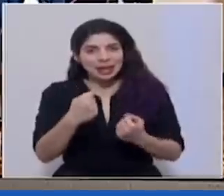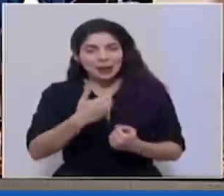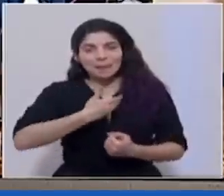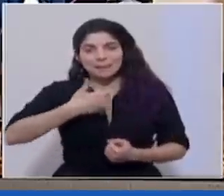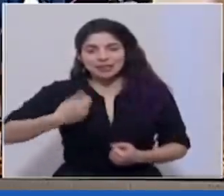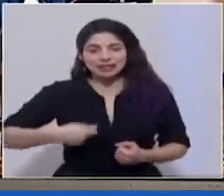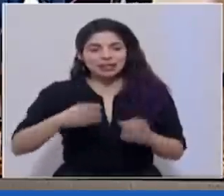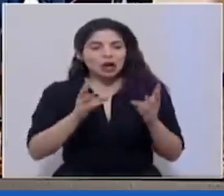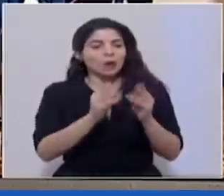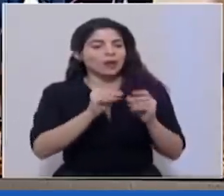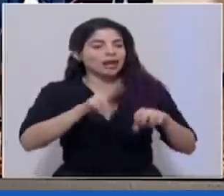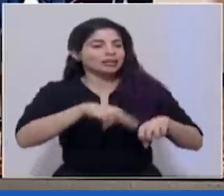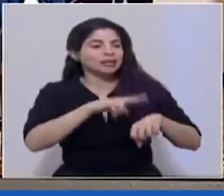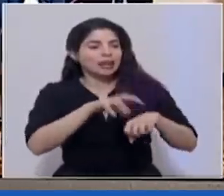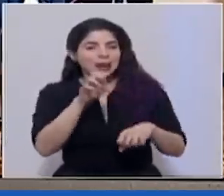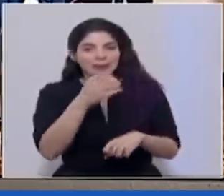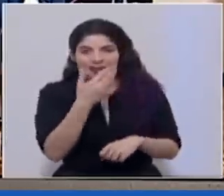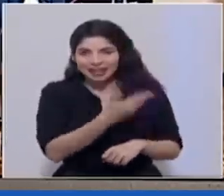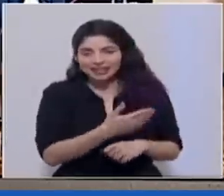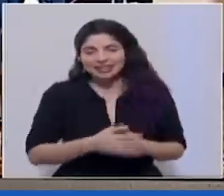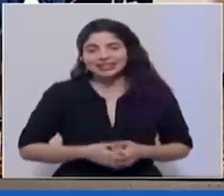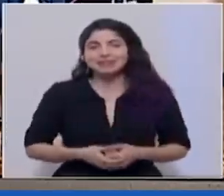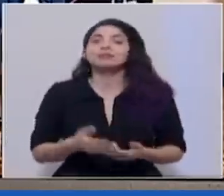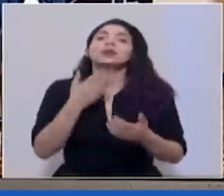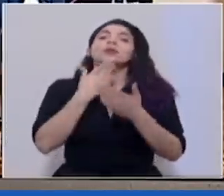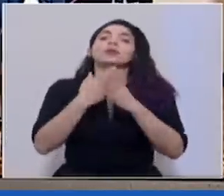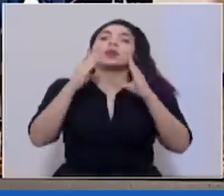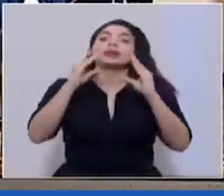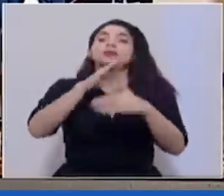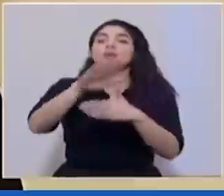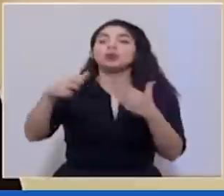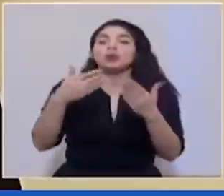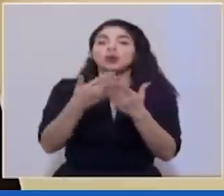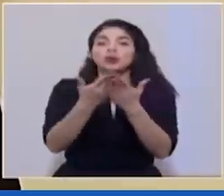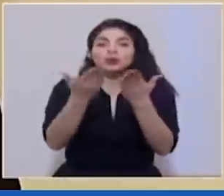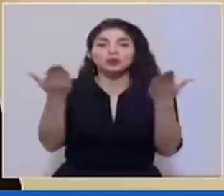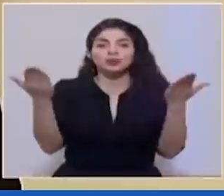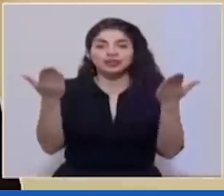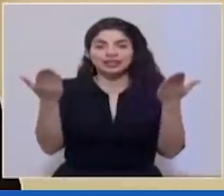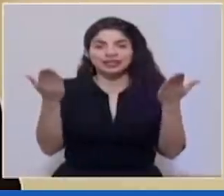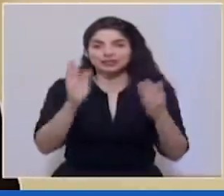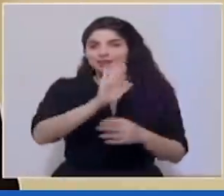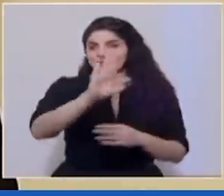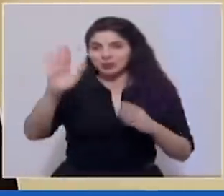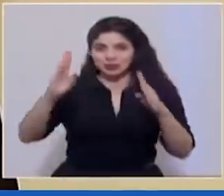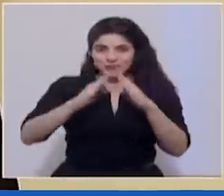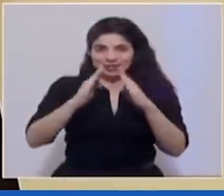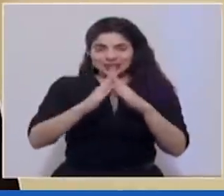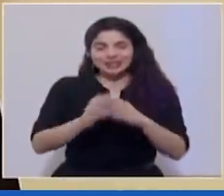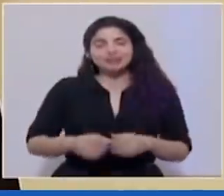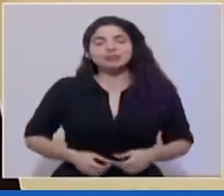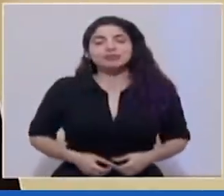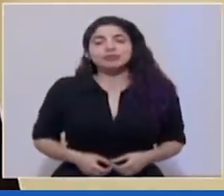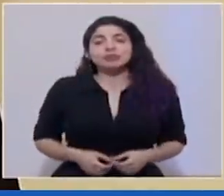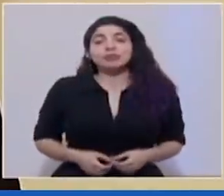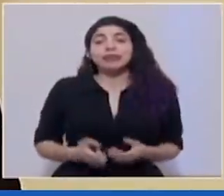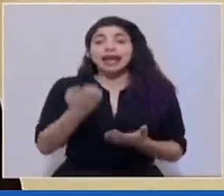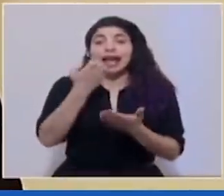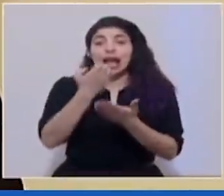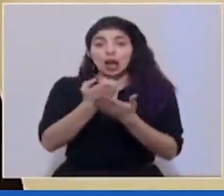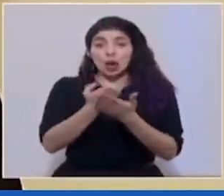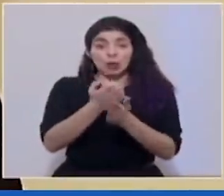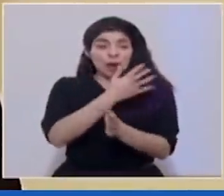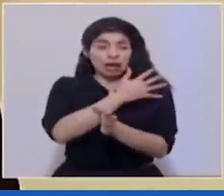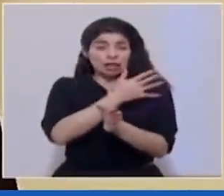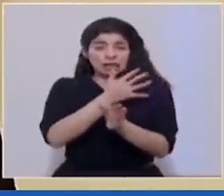de la Comisión Nacional de Emergencias, y buenas tardes a todos y a todas ustedes en sus hogares. La economía durante